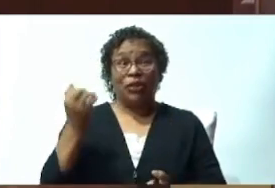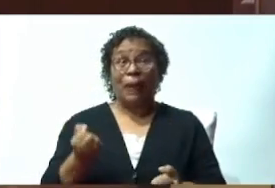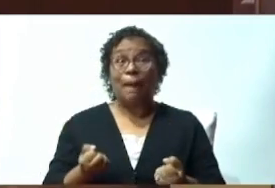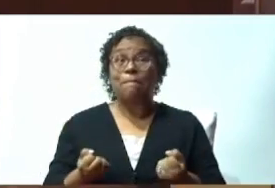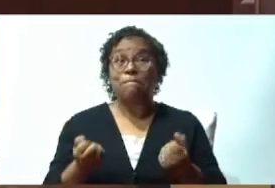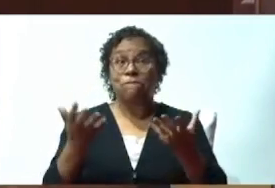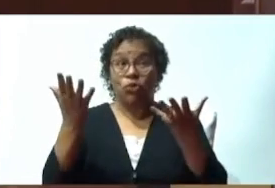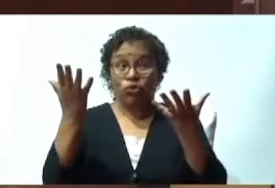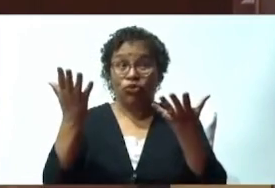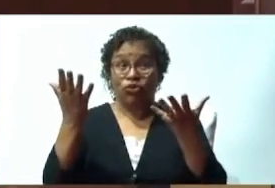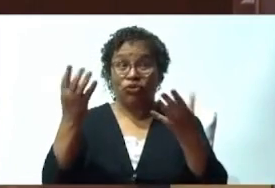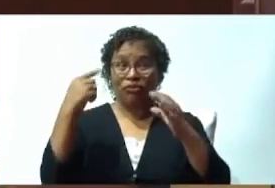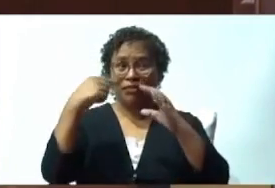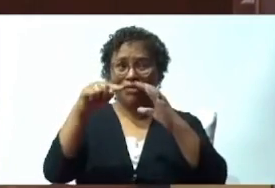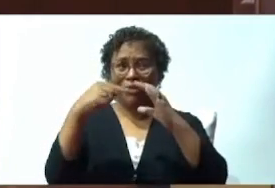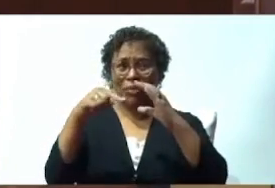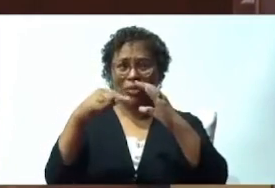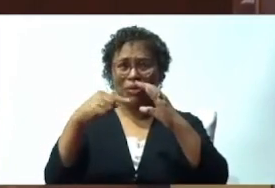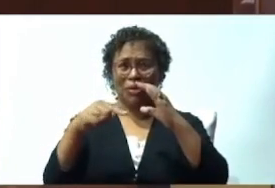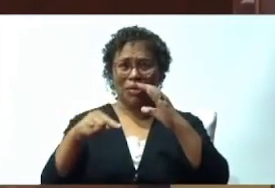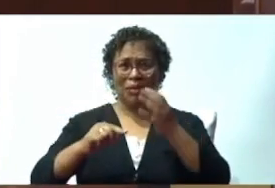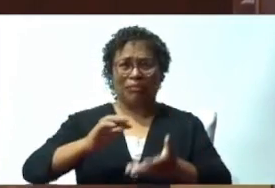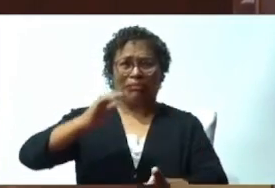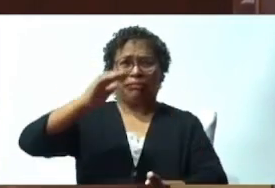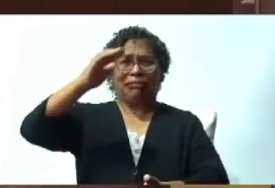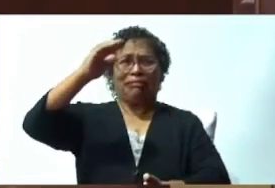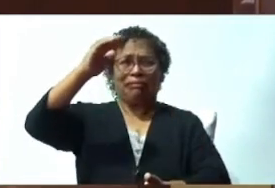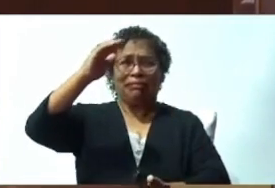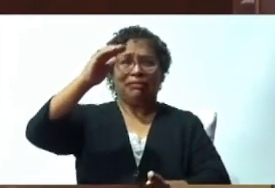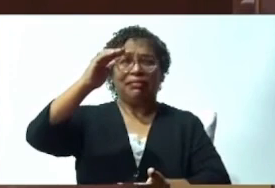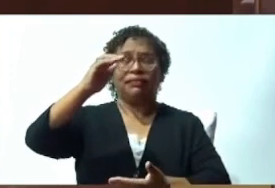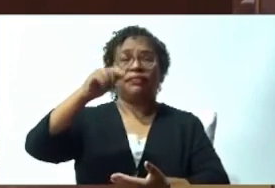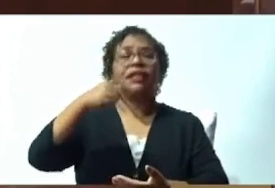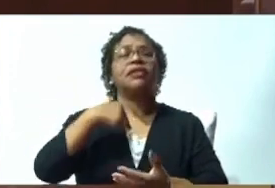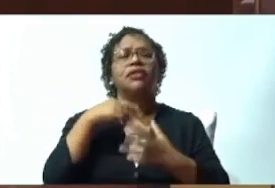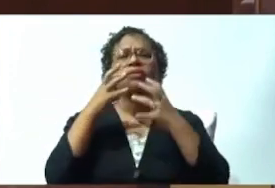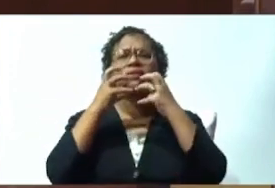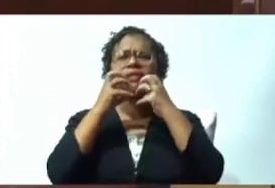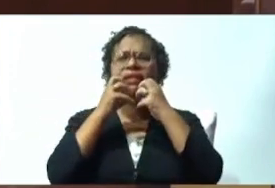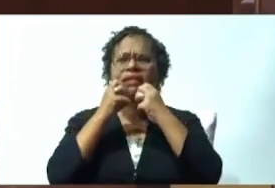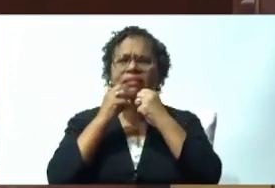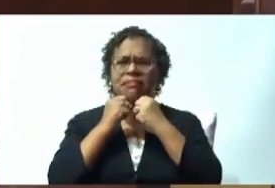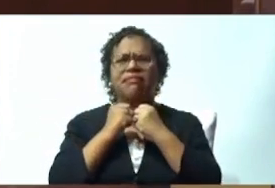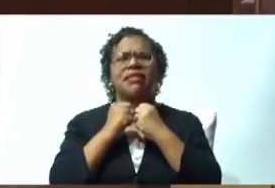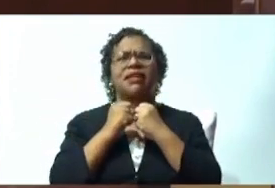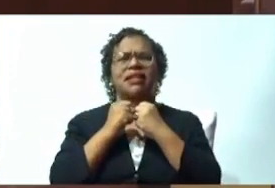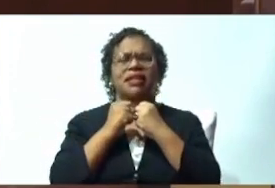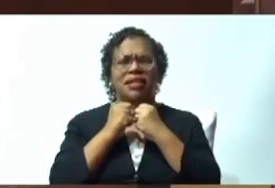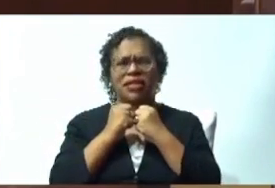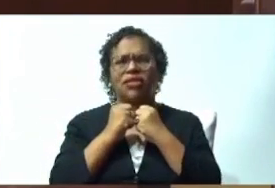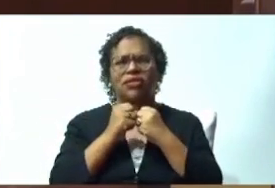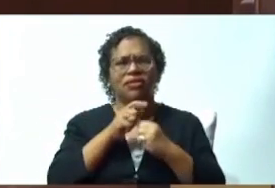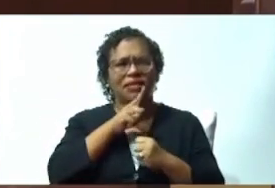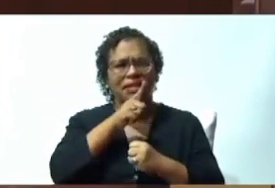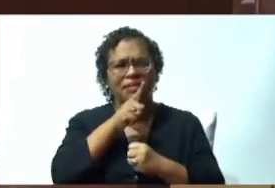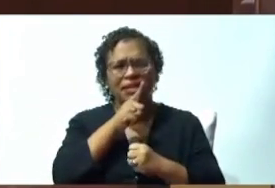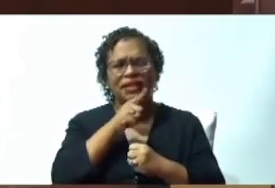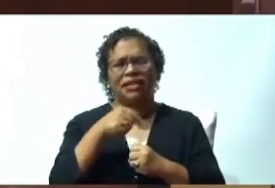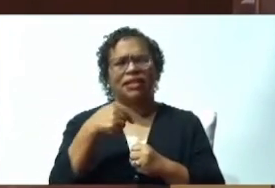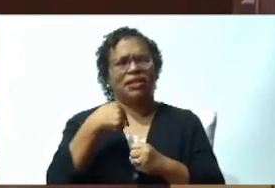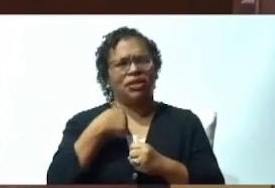inmensa cantidad de mensajes que valoro, que aquilato, que guardo con mucho cariño,